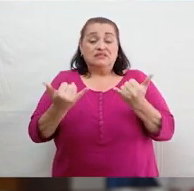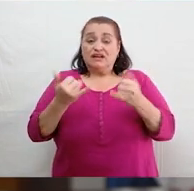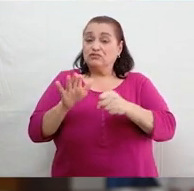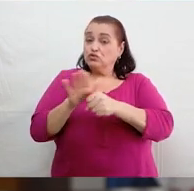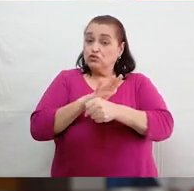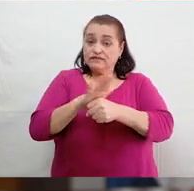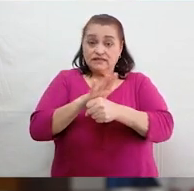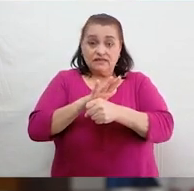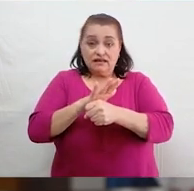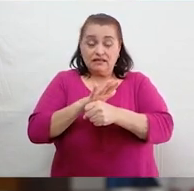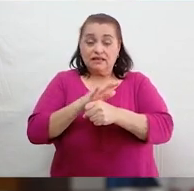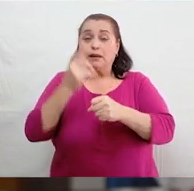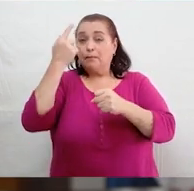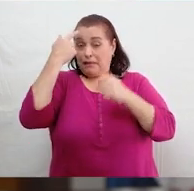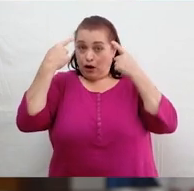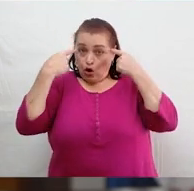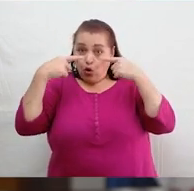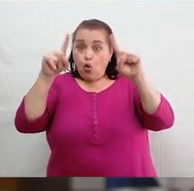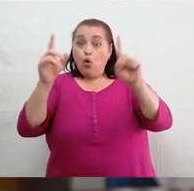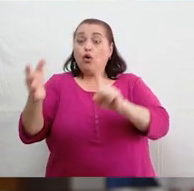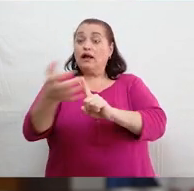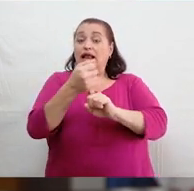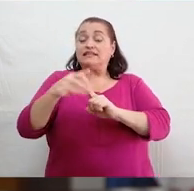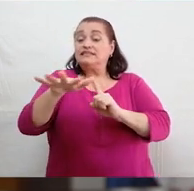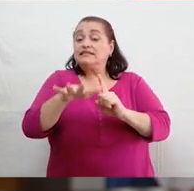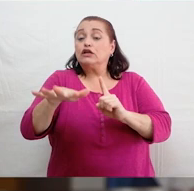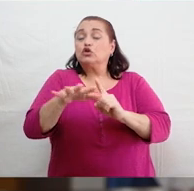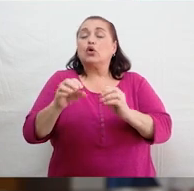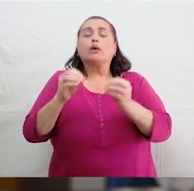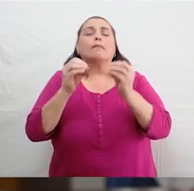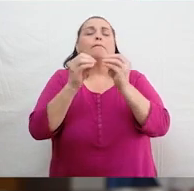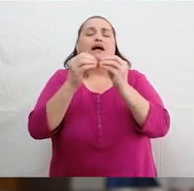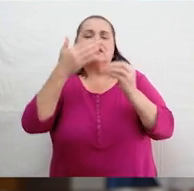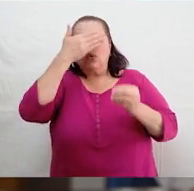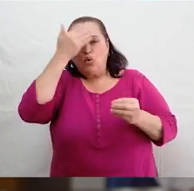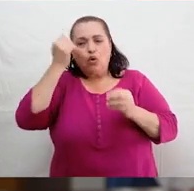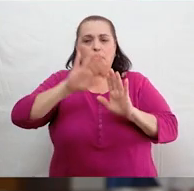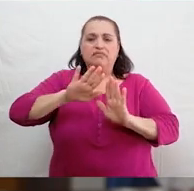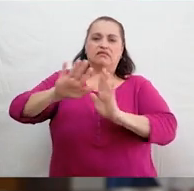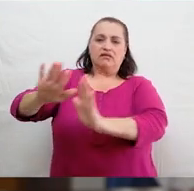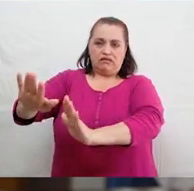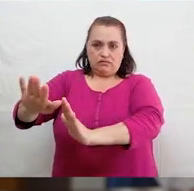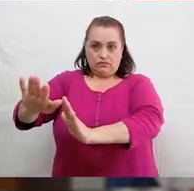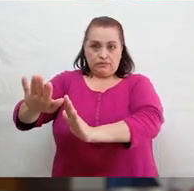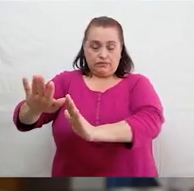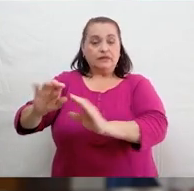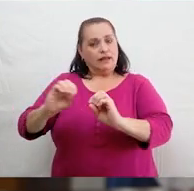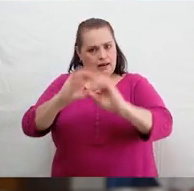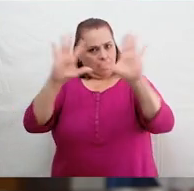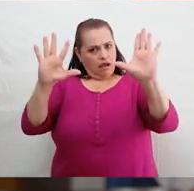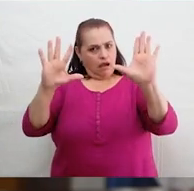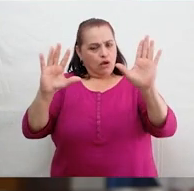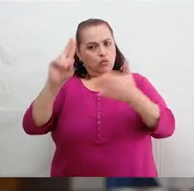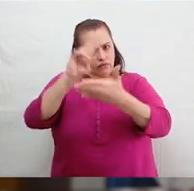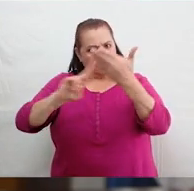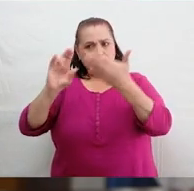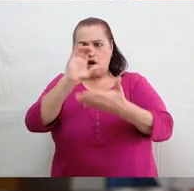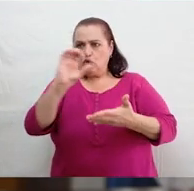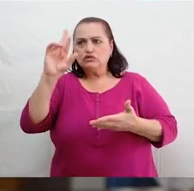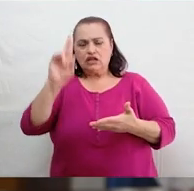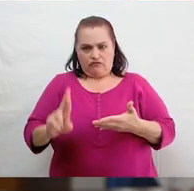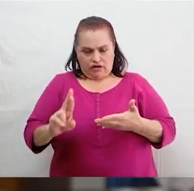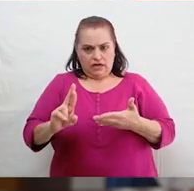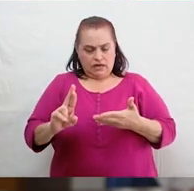para rescatar un sector cada vez más olvidado. Claro que en la Universidad de Costa Rica sabemos